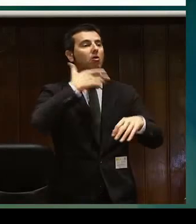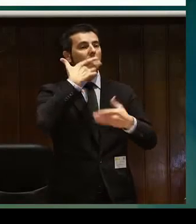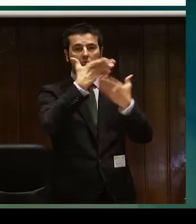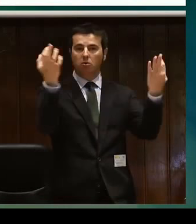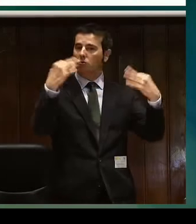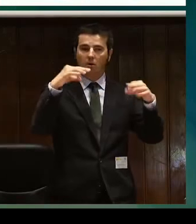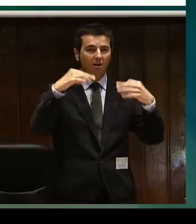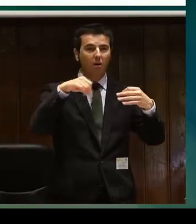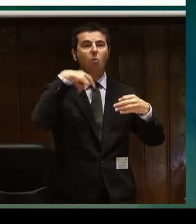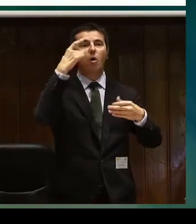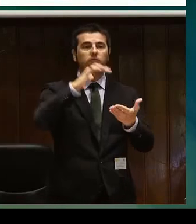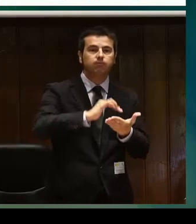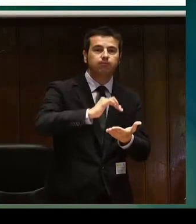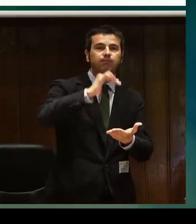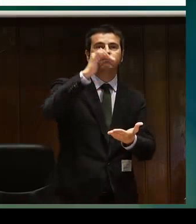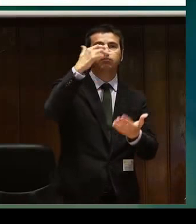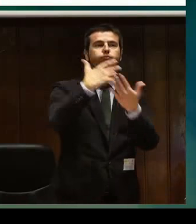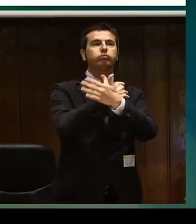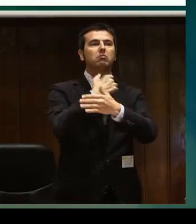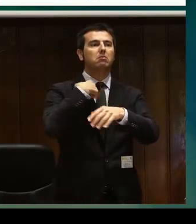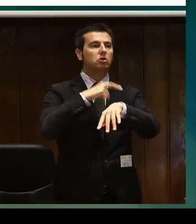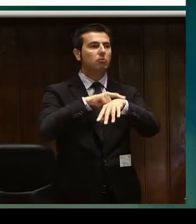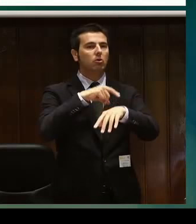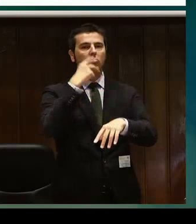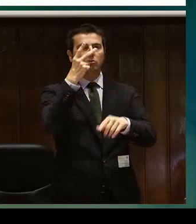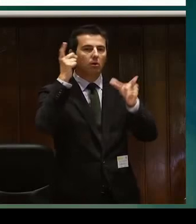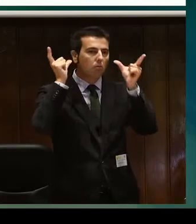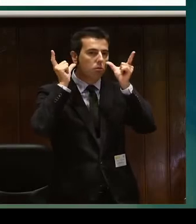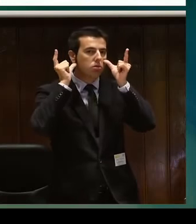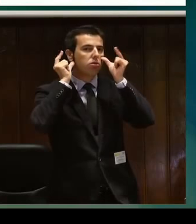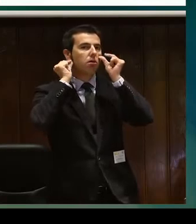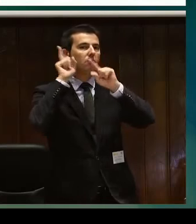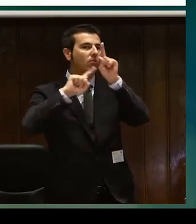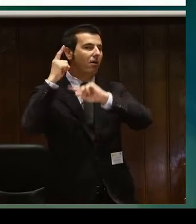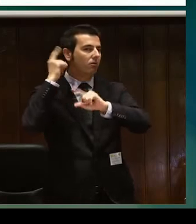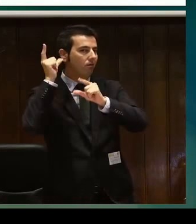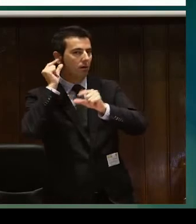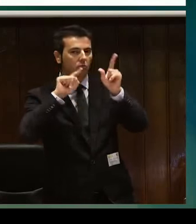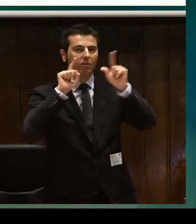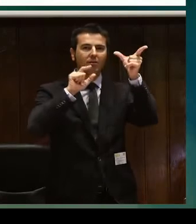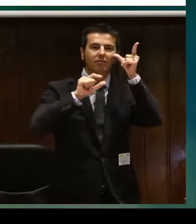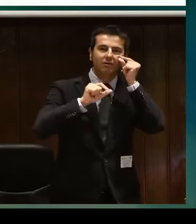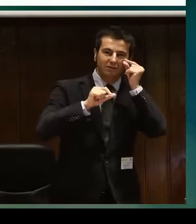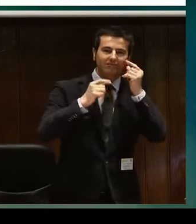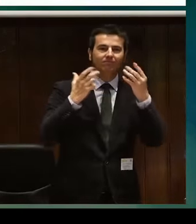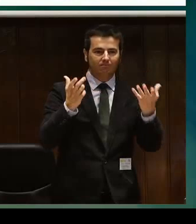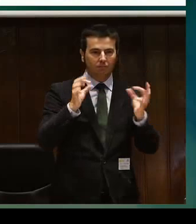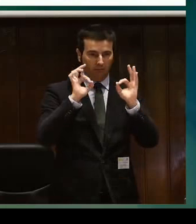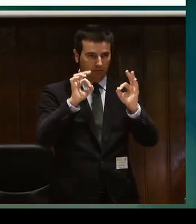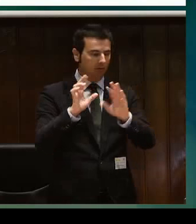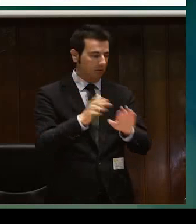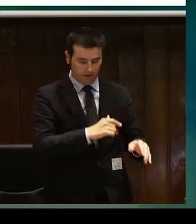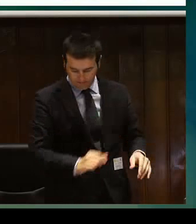En el cuarto grupo están las personas que nacen oyentes y videntes y a lo largo de la vida